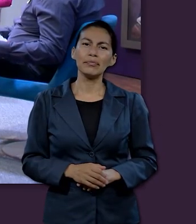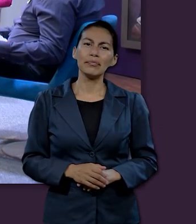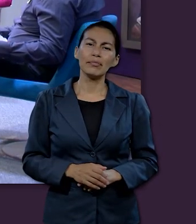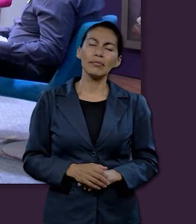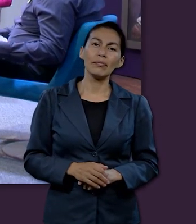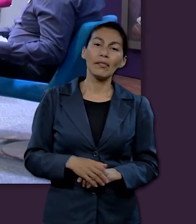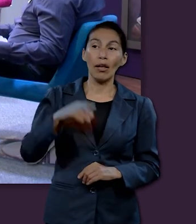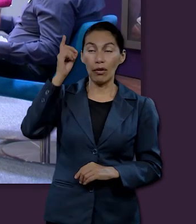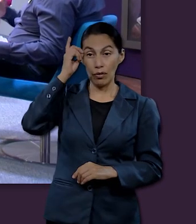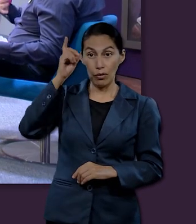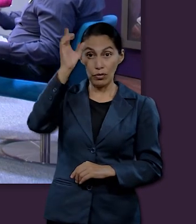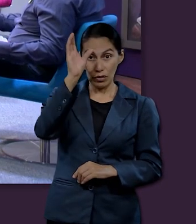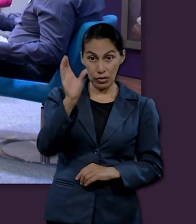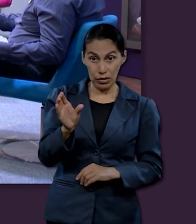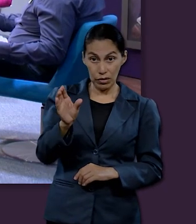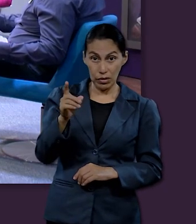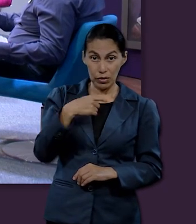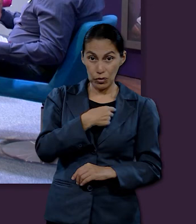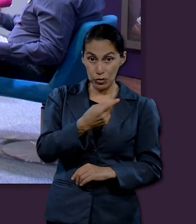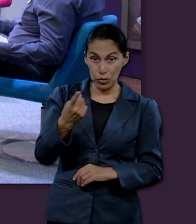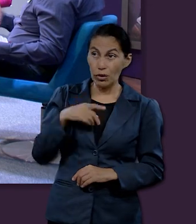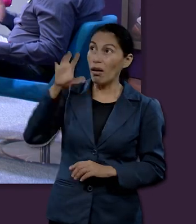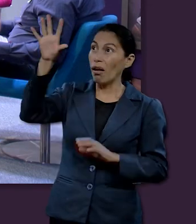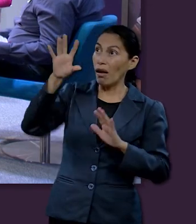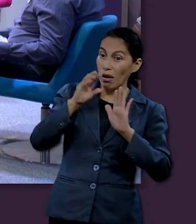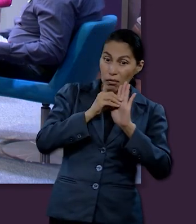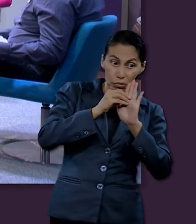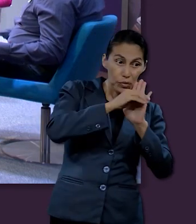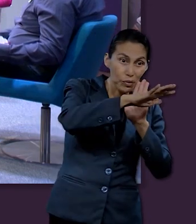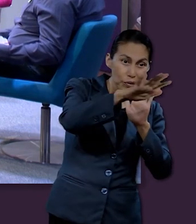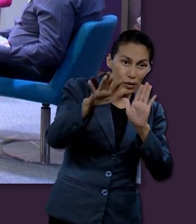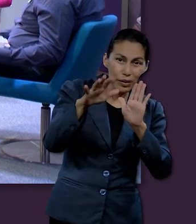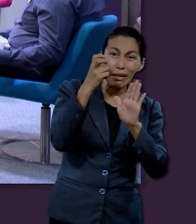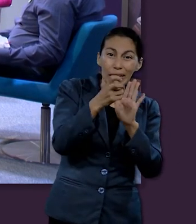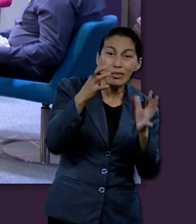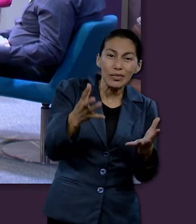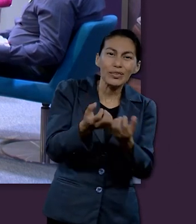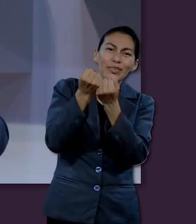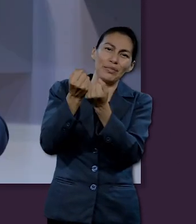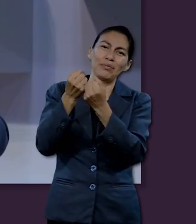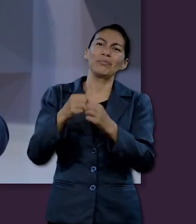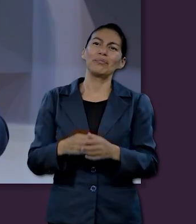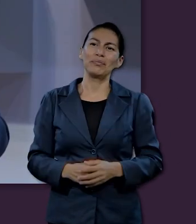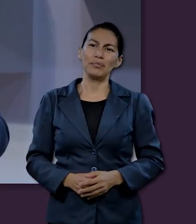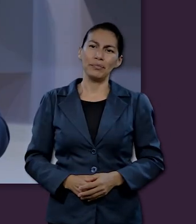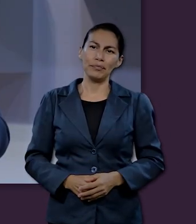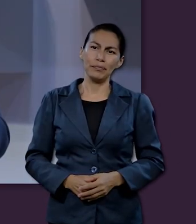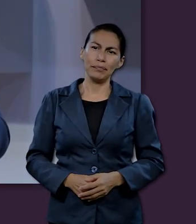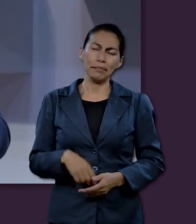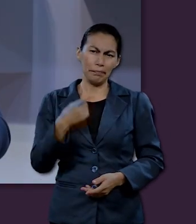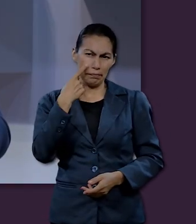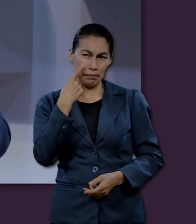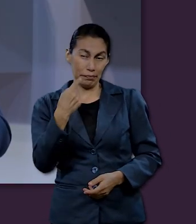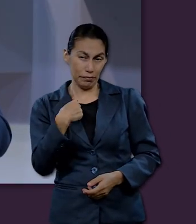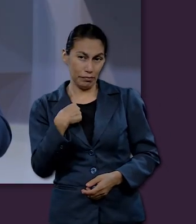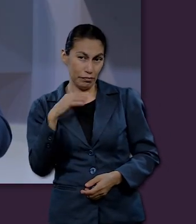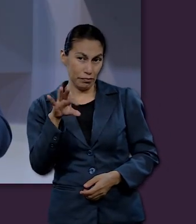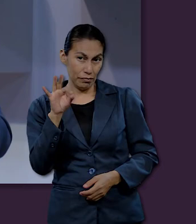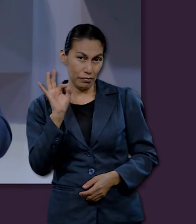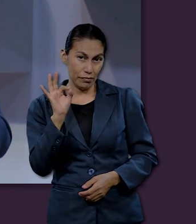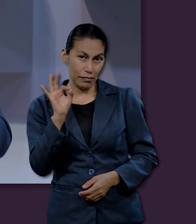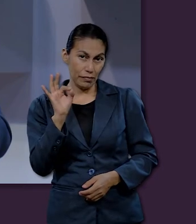ese es el carácter de Dios que debemos reflejar y lo que nos haría salvos, ¿no? Muy bien. Saben que yo encontré,